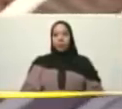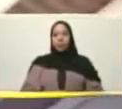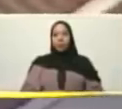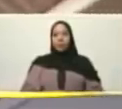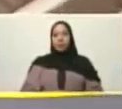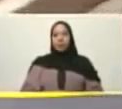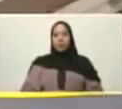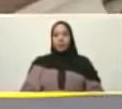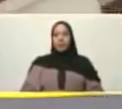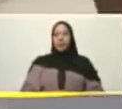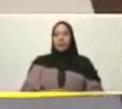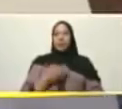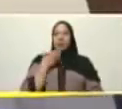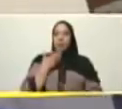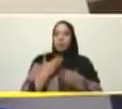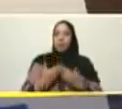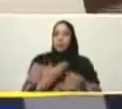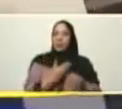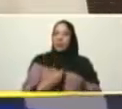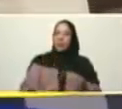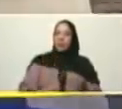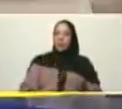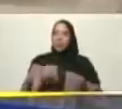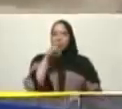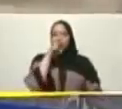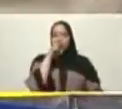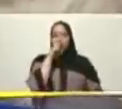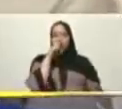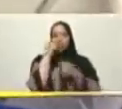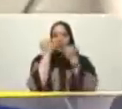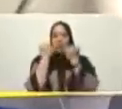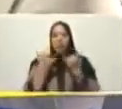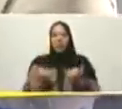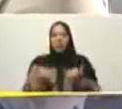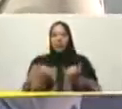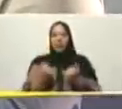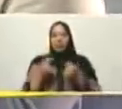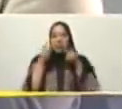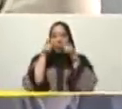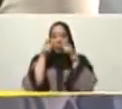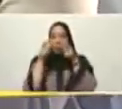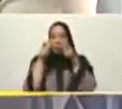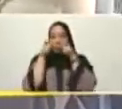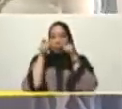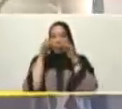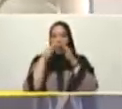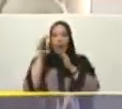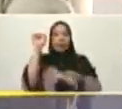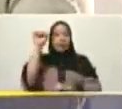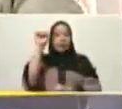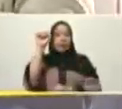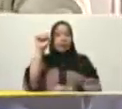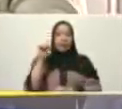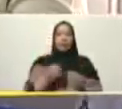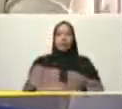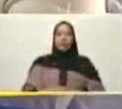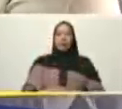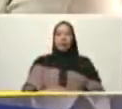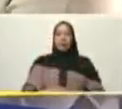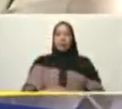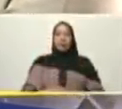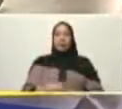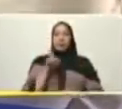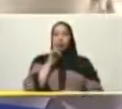bueno presidente y ahora venimos a uno de los hogares vamos a tocar la puerta de meuri